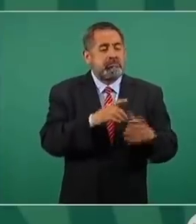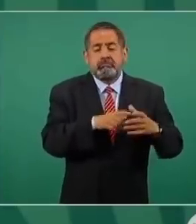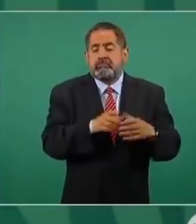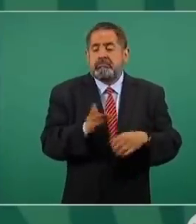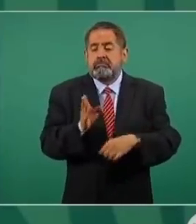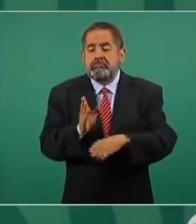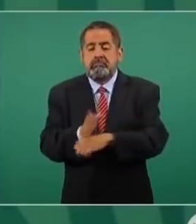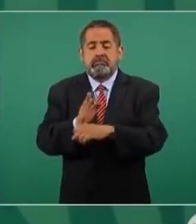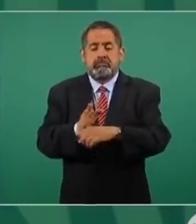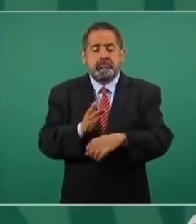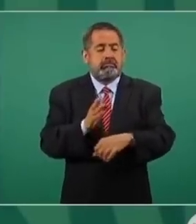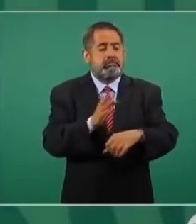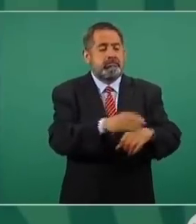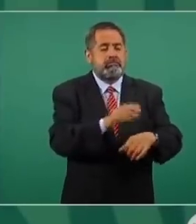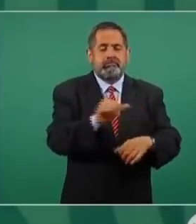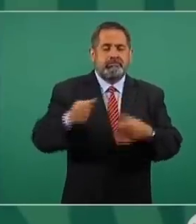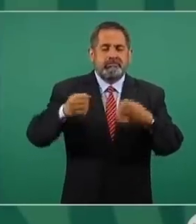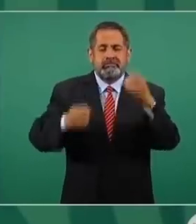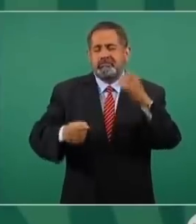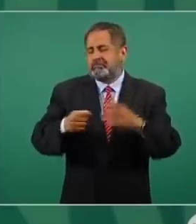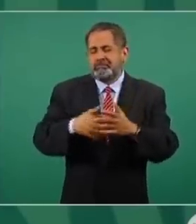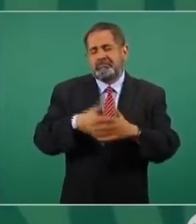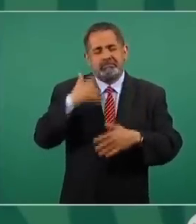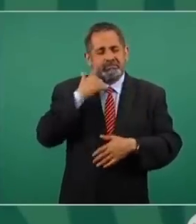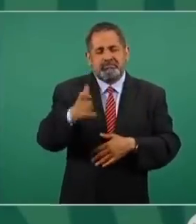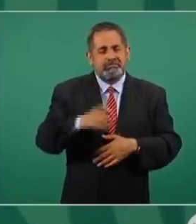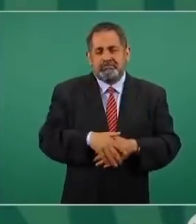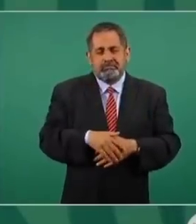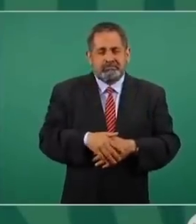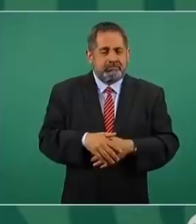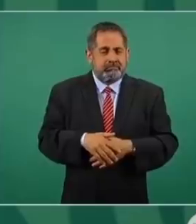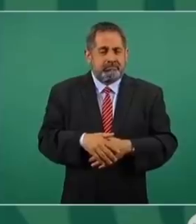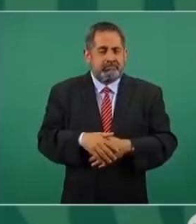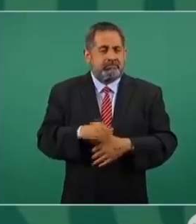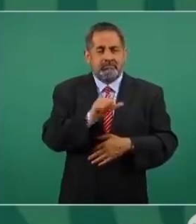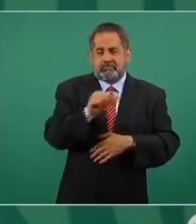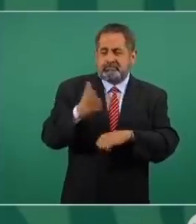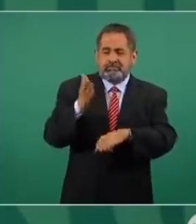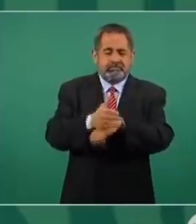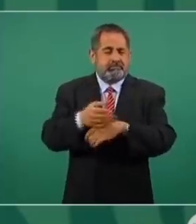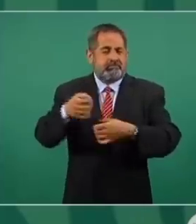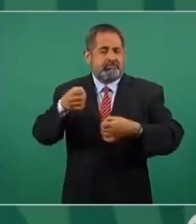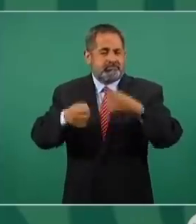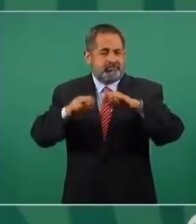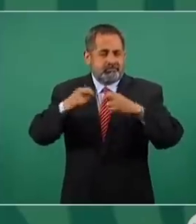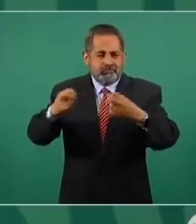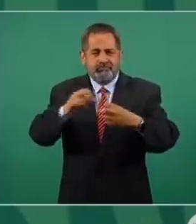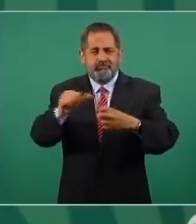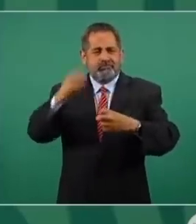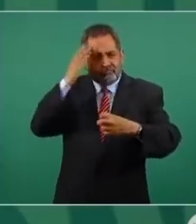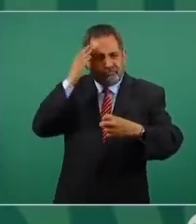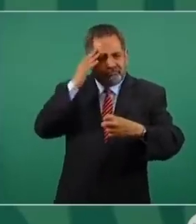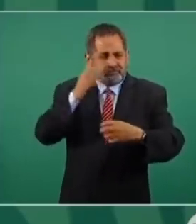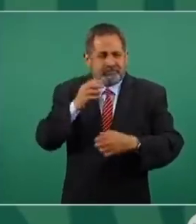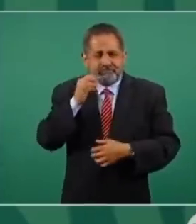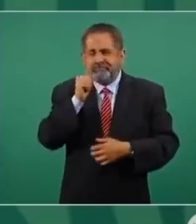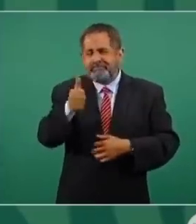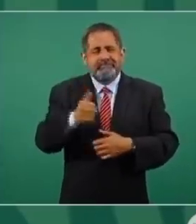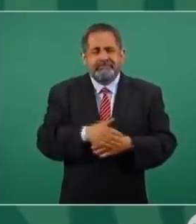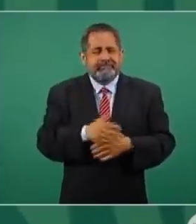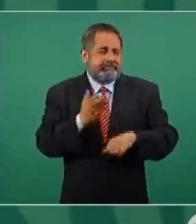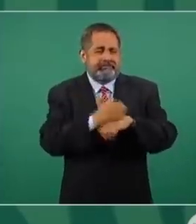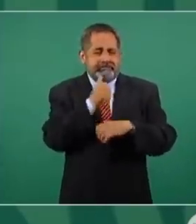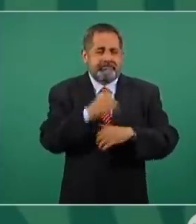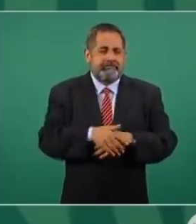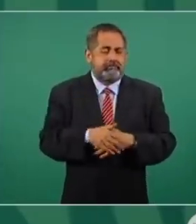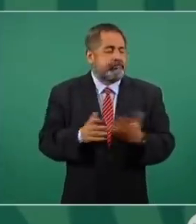a un juez a un magistrado a un ministro siempre he